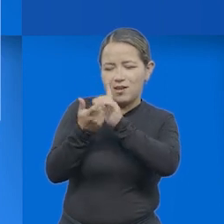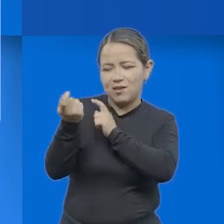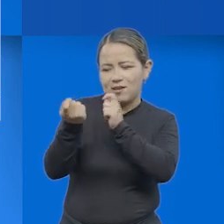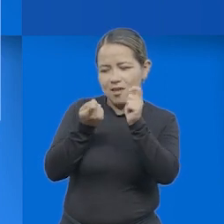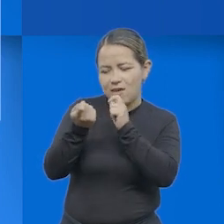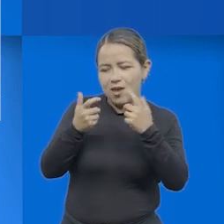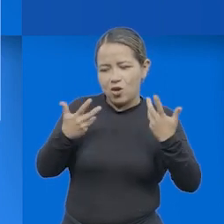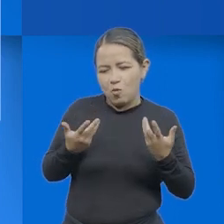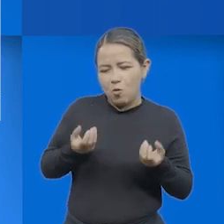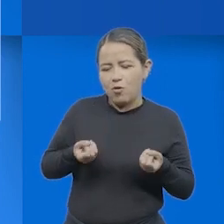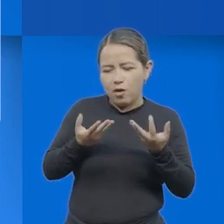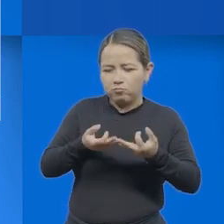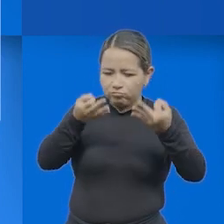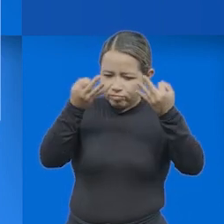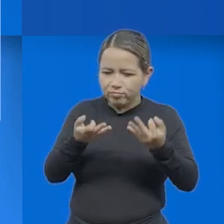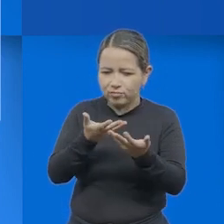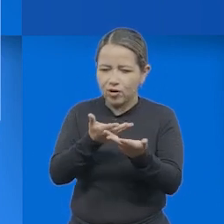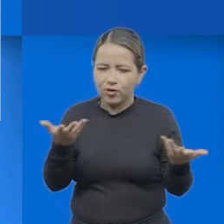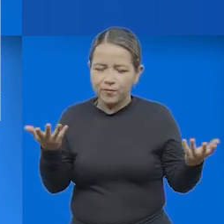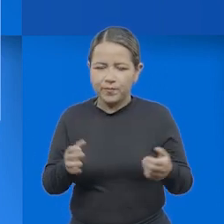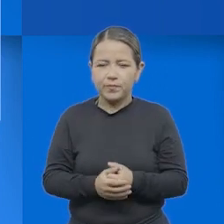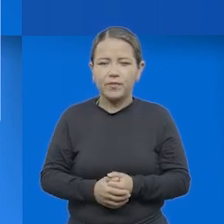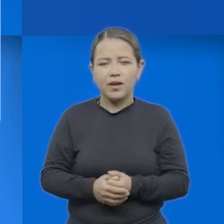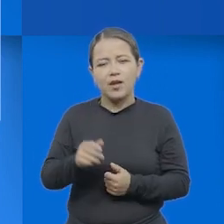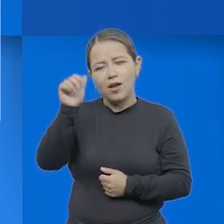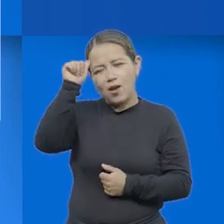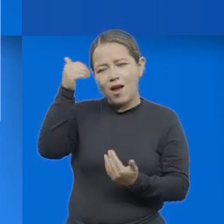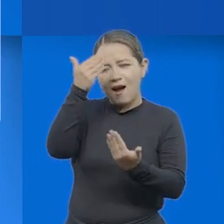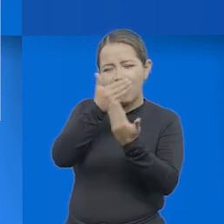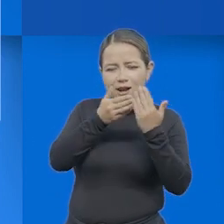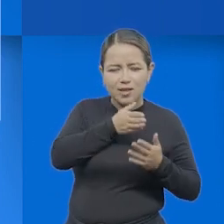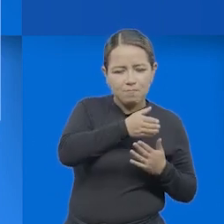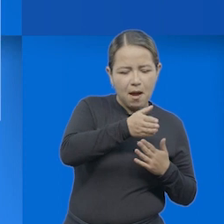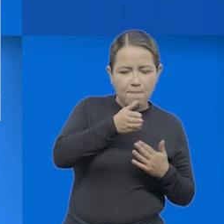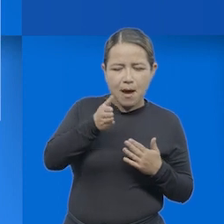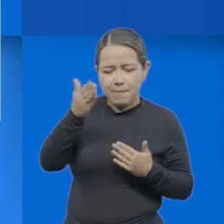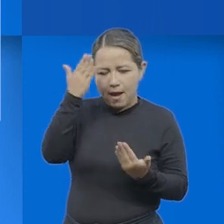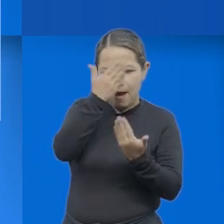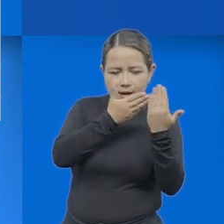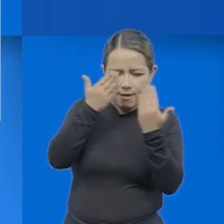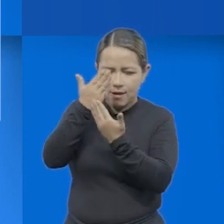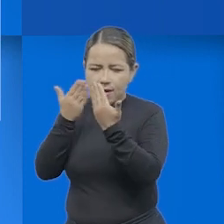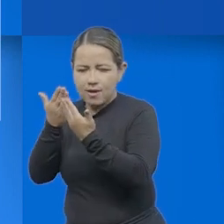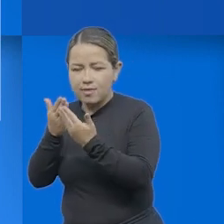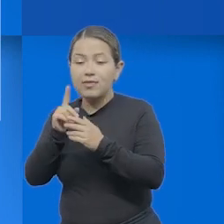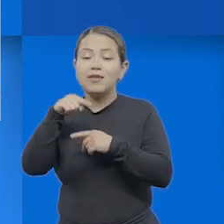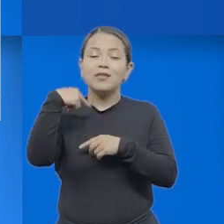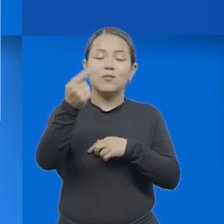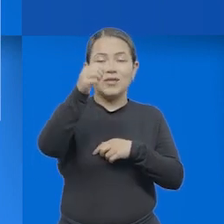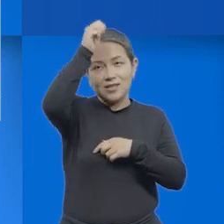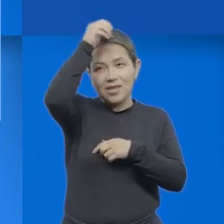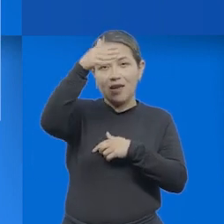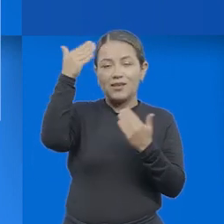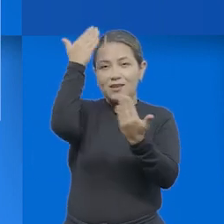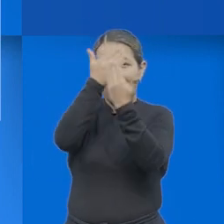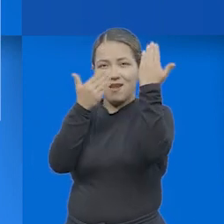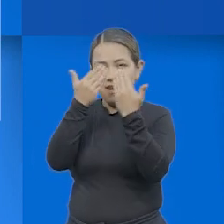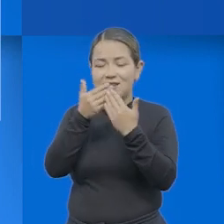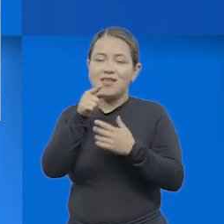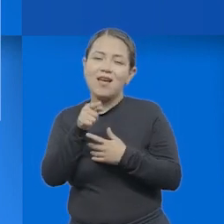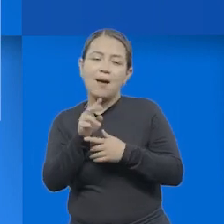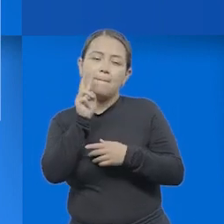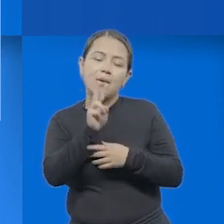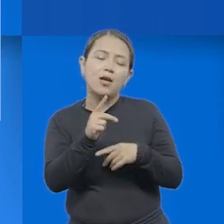evaluar estrategias para adquirir sentido y recordarlo, analizar variables. Pasamos a las estrategias metadidácticas,